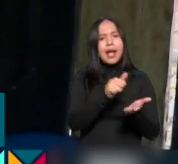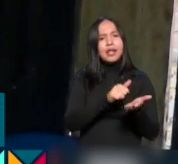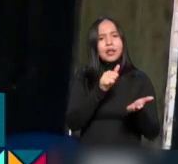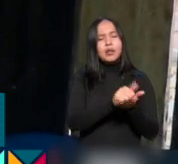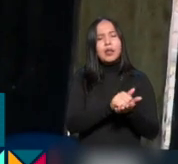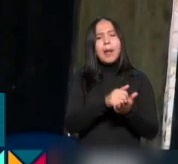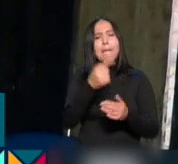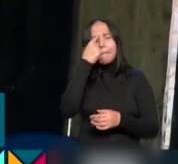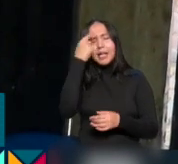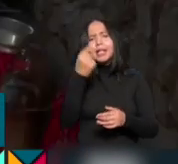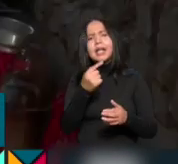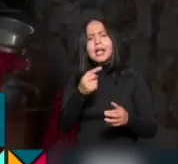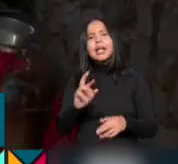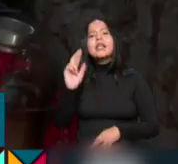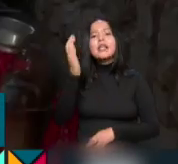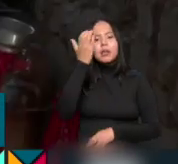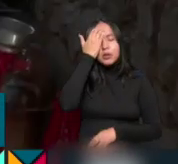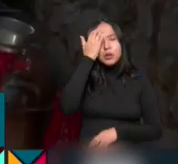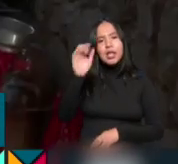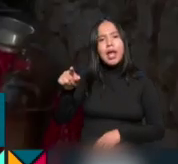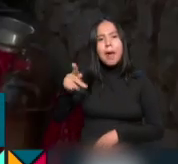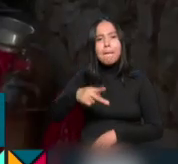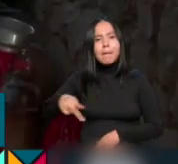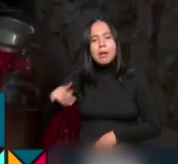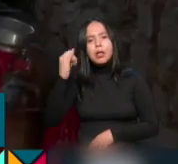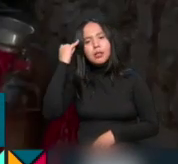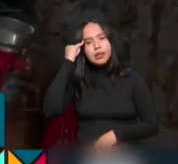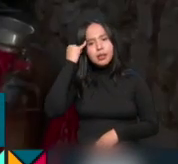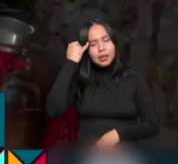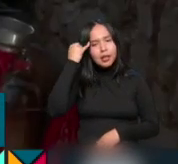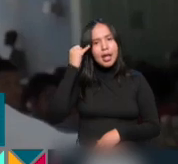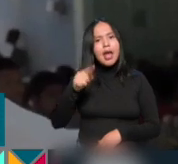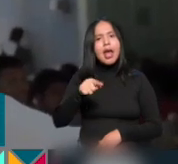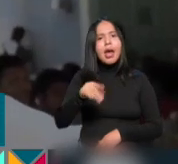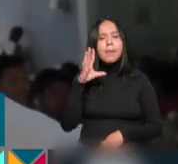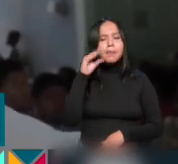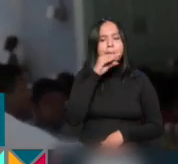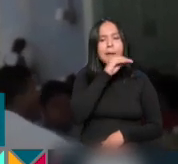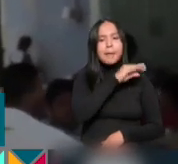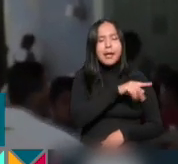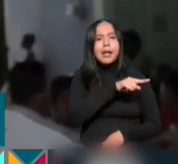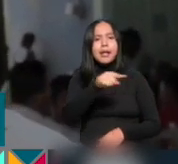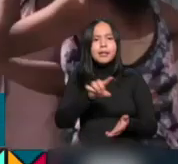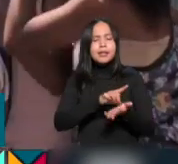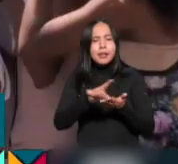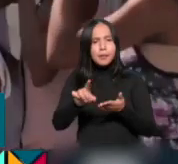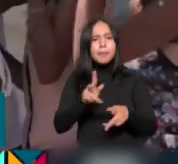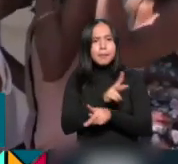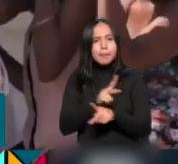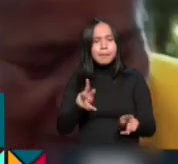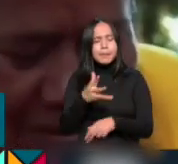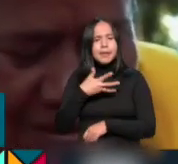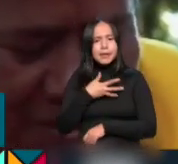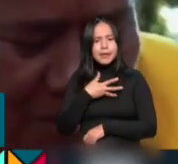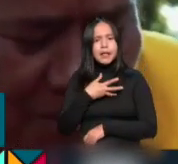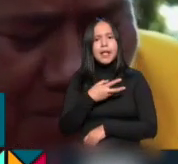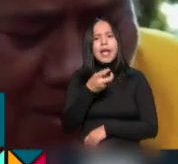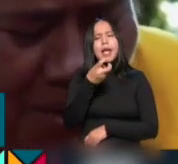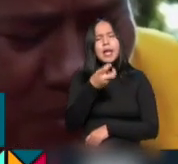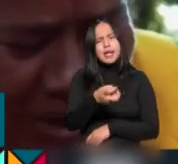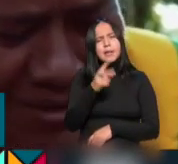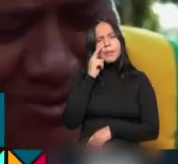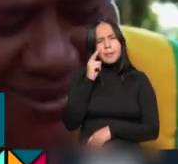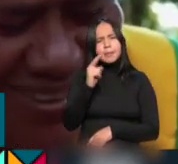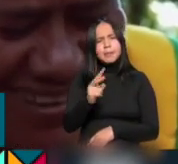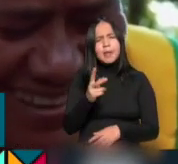reforma para reconocer a los pueblos y comunidades indígenas y afromexicanas como sujetos de derecho público. Estos fueron algunos de los